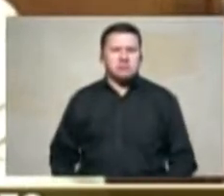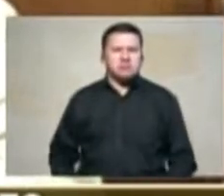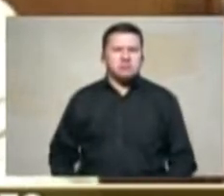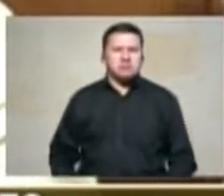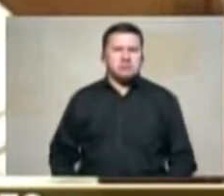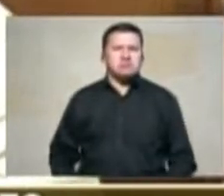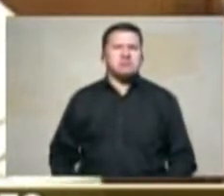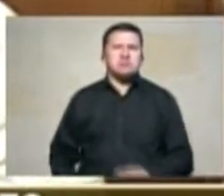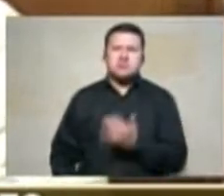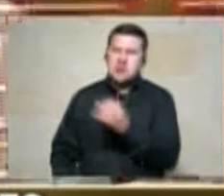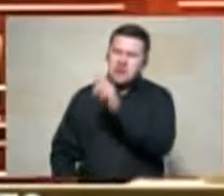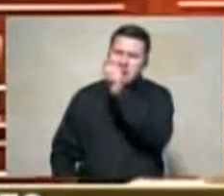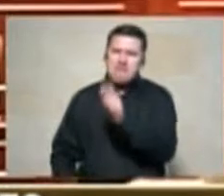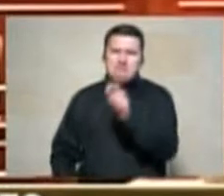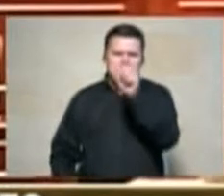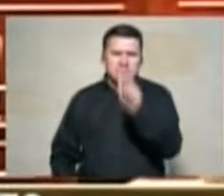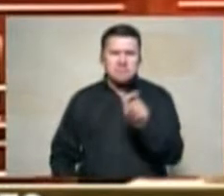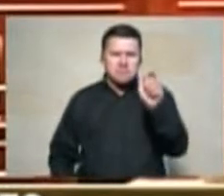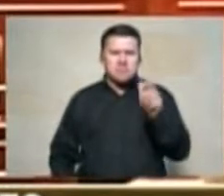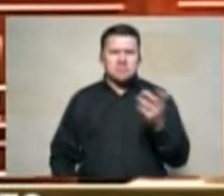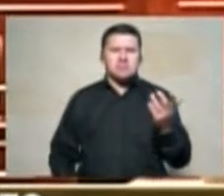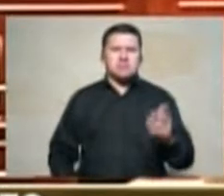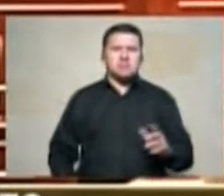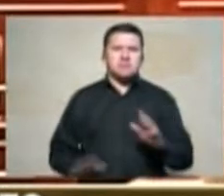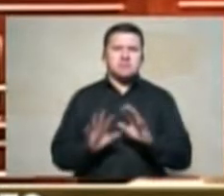personas que